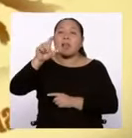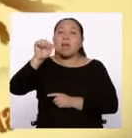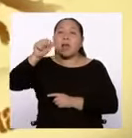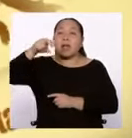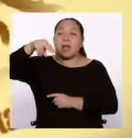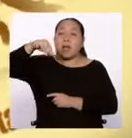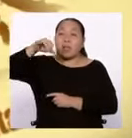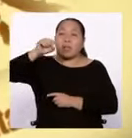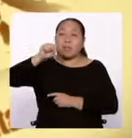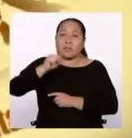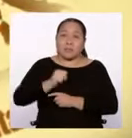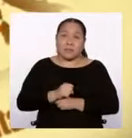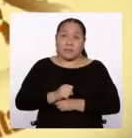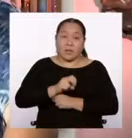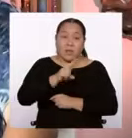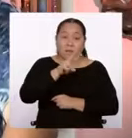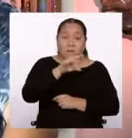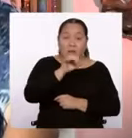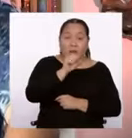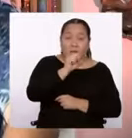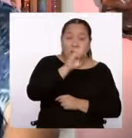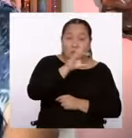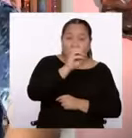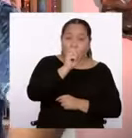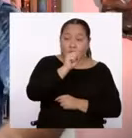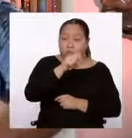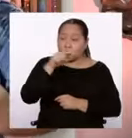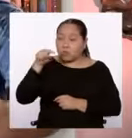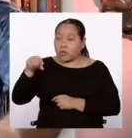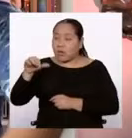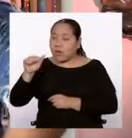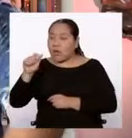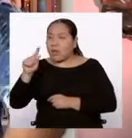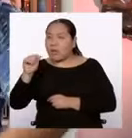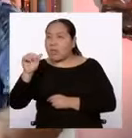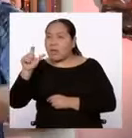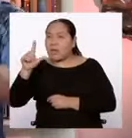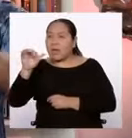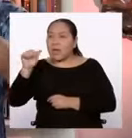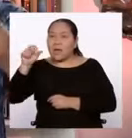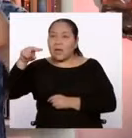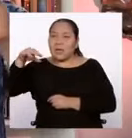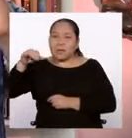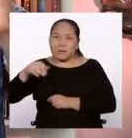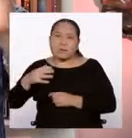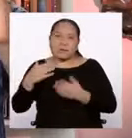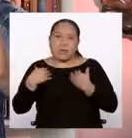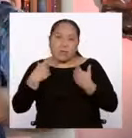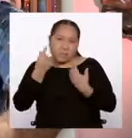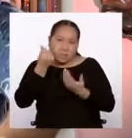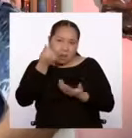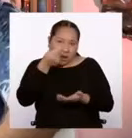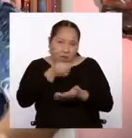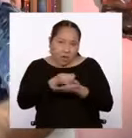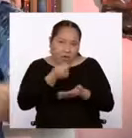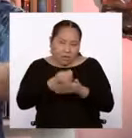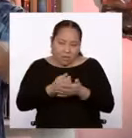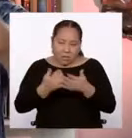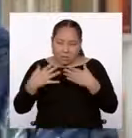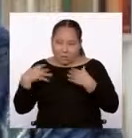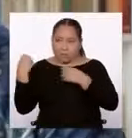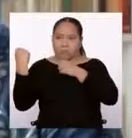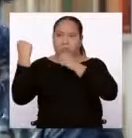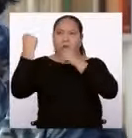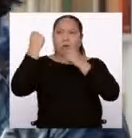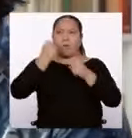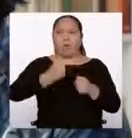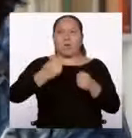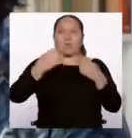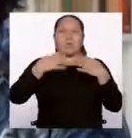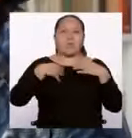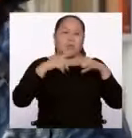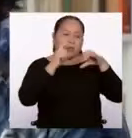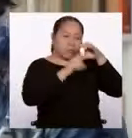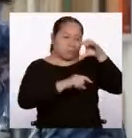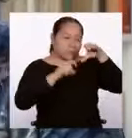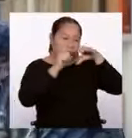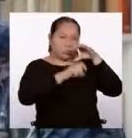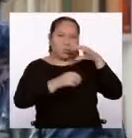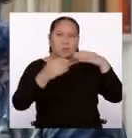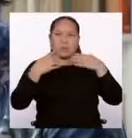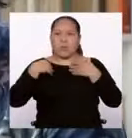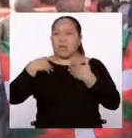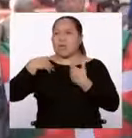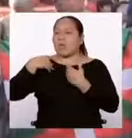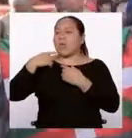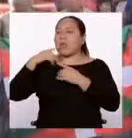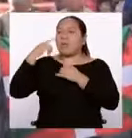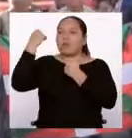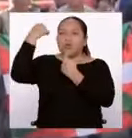Los vascos y los catalanes tienen recursos, tienen dinero, tienen poder, tienen minas, tienen turismo,